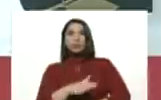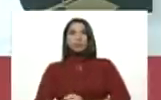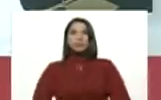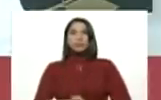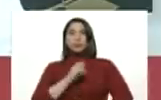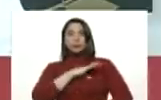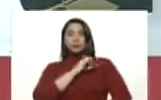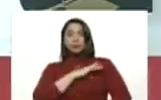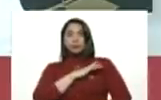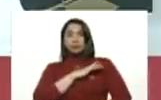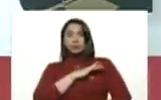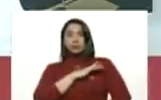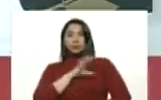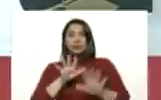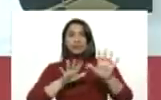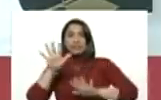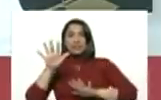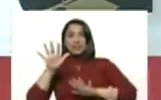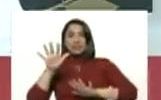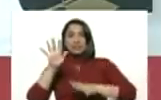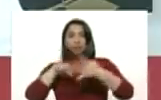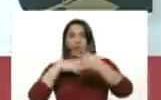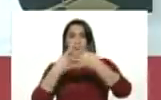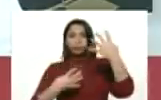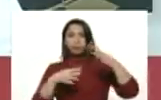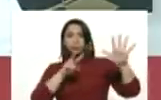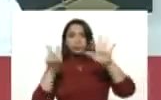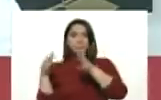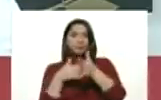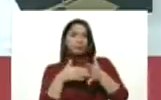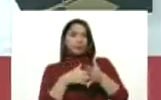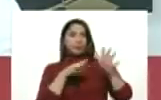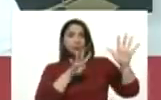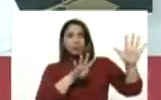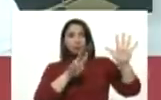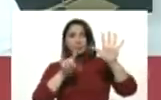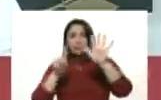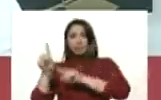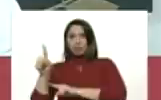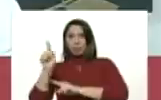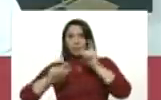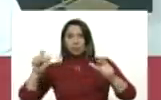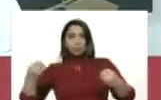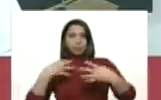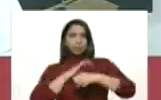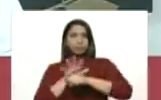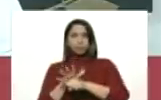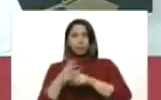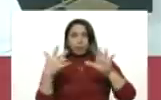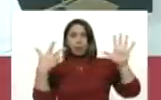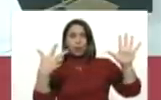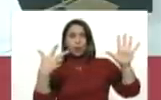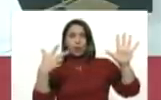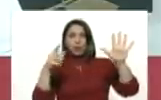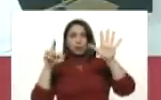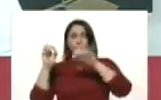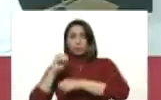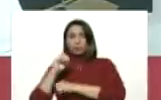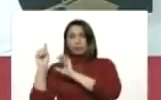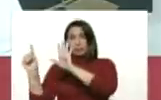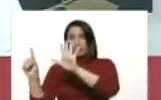Chile, en el puesto número 15. 77.961 casos. 806